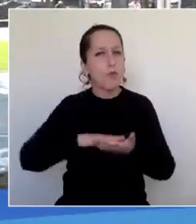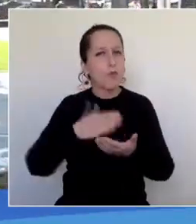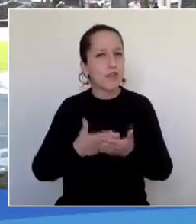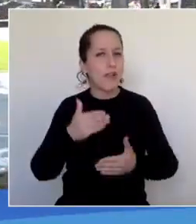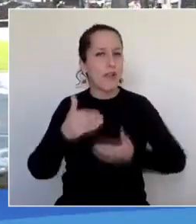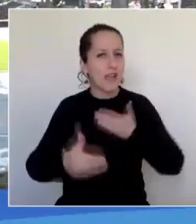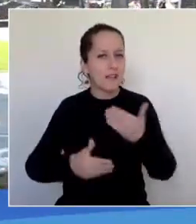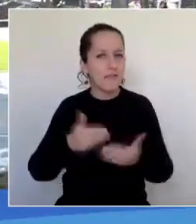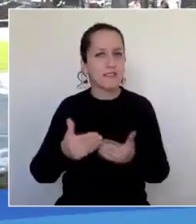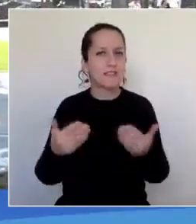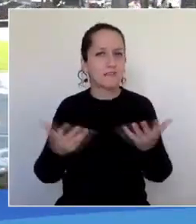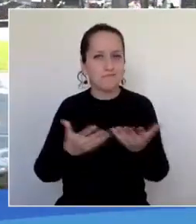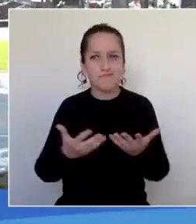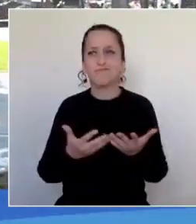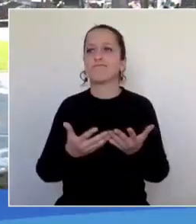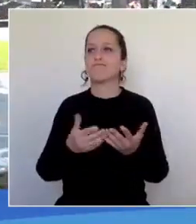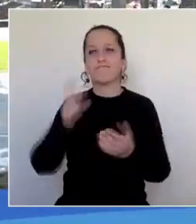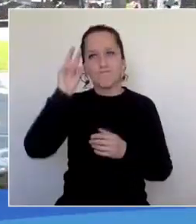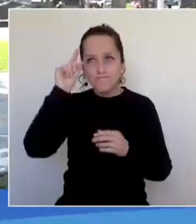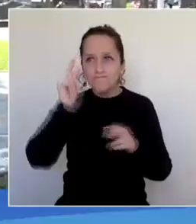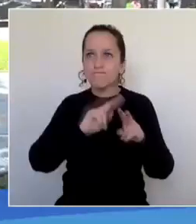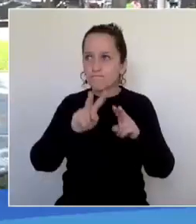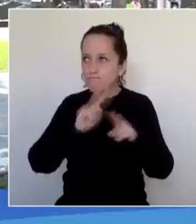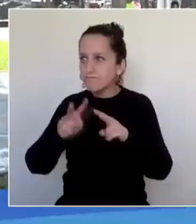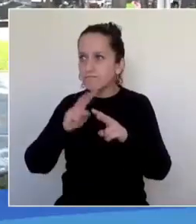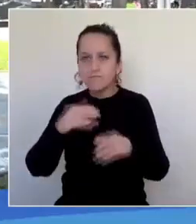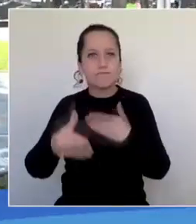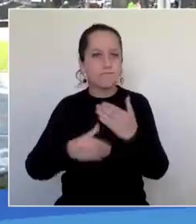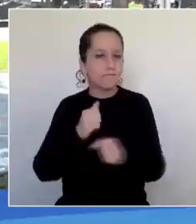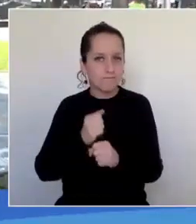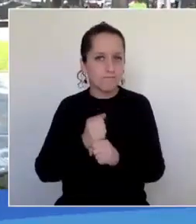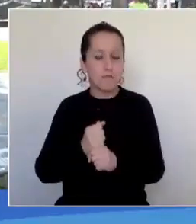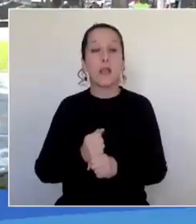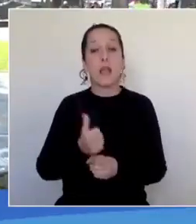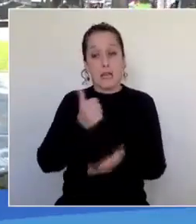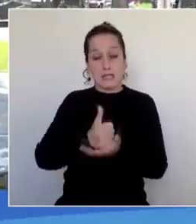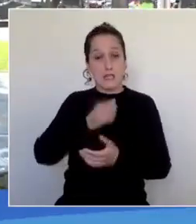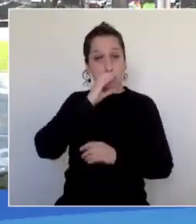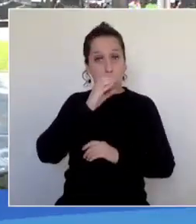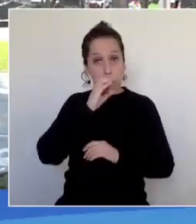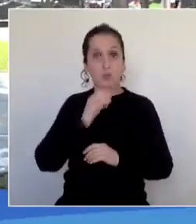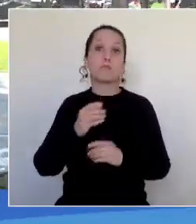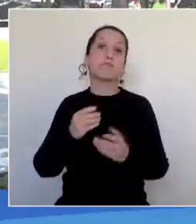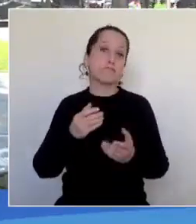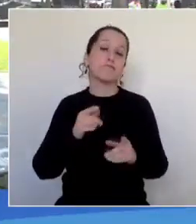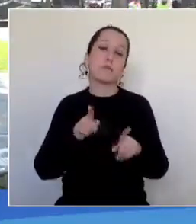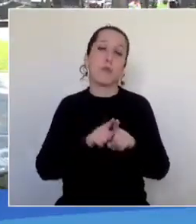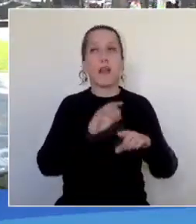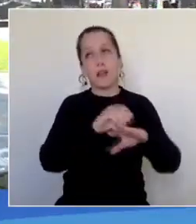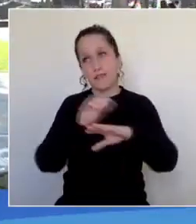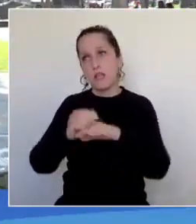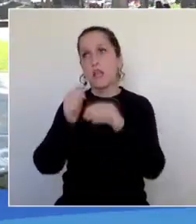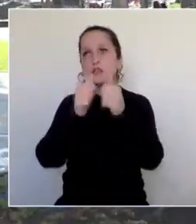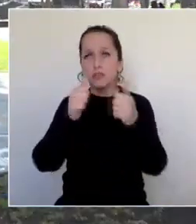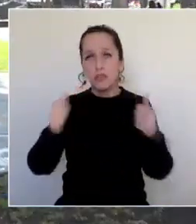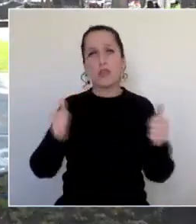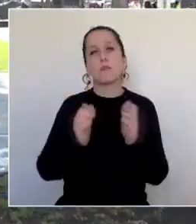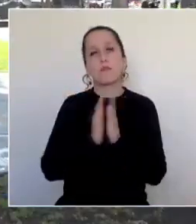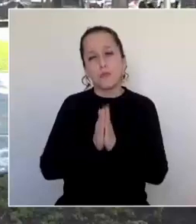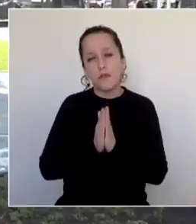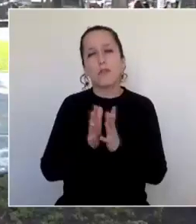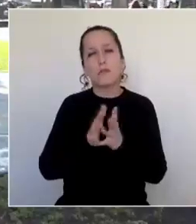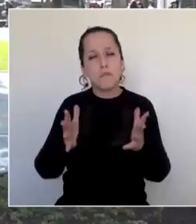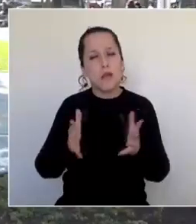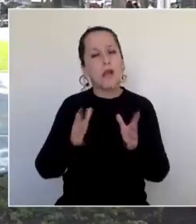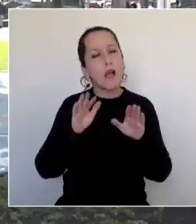avances de las distintas iniciativas implementadas. El alcalde de Concepción realizó un nuevo llamado a las autoridades para solicitar